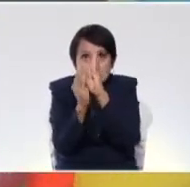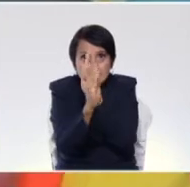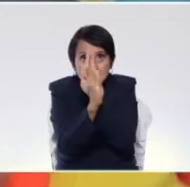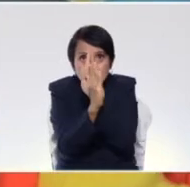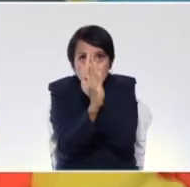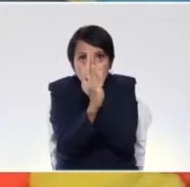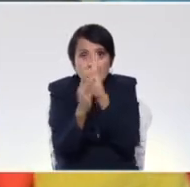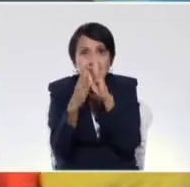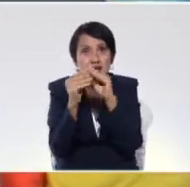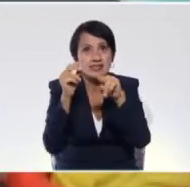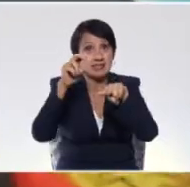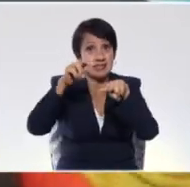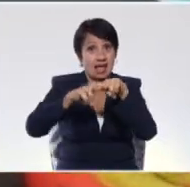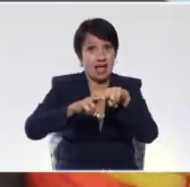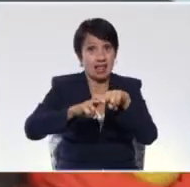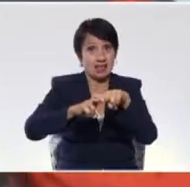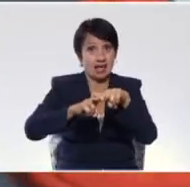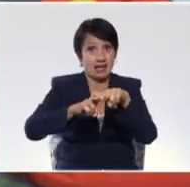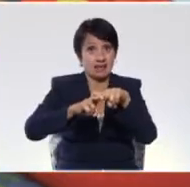sientas,